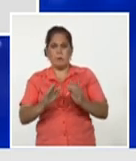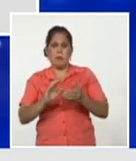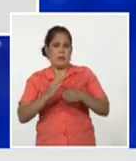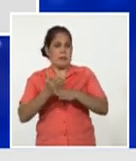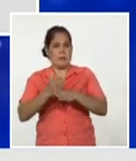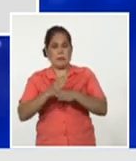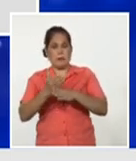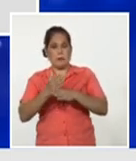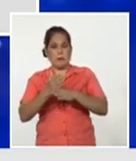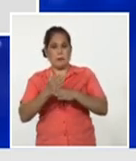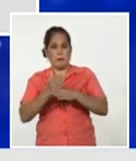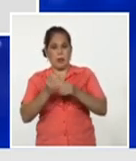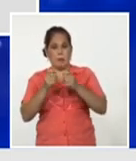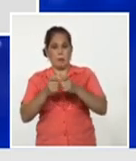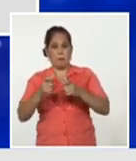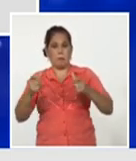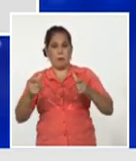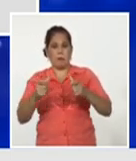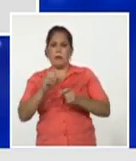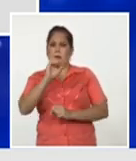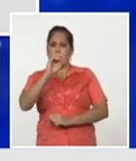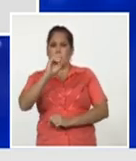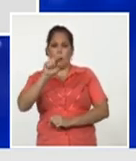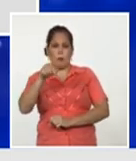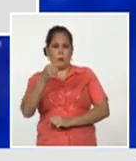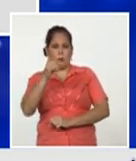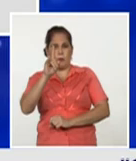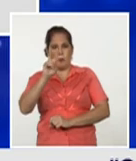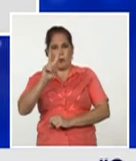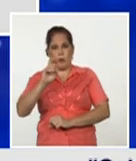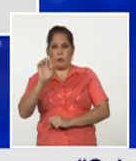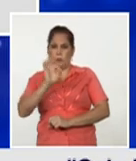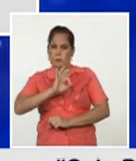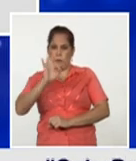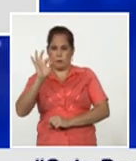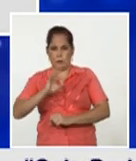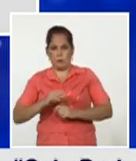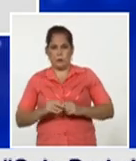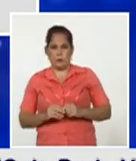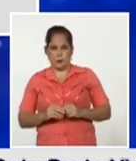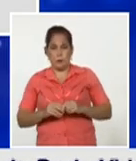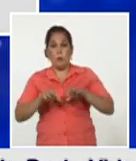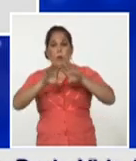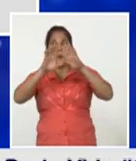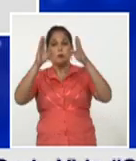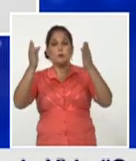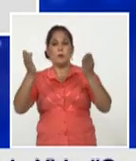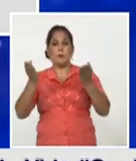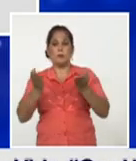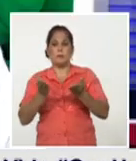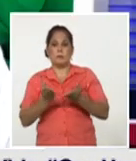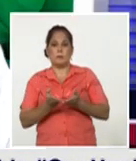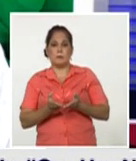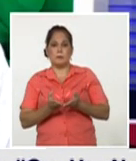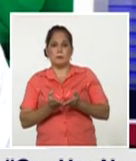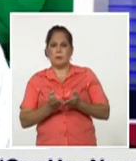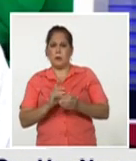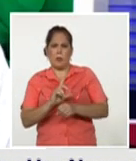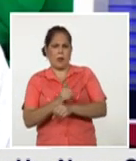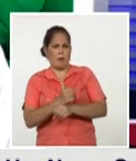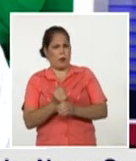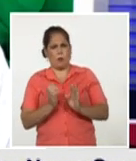muy elevada 0,92% el mundo no nos demoramos en eso